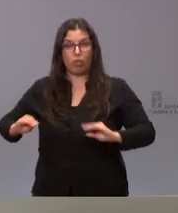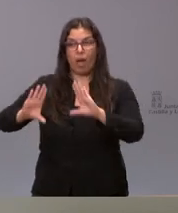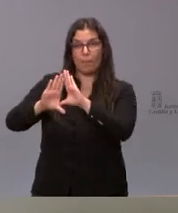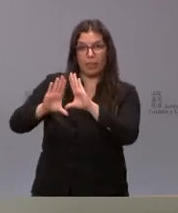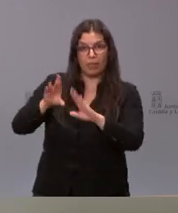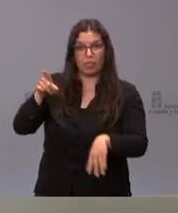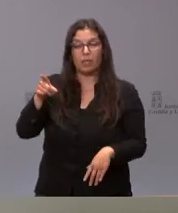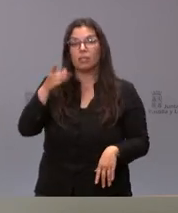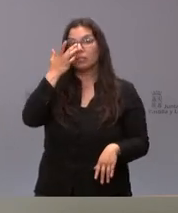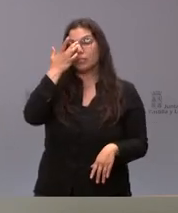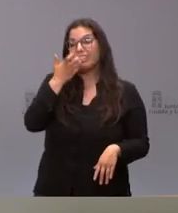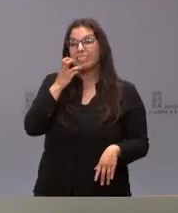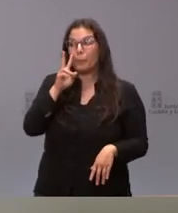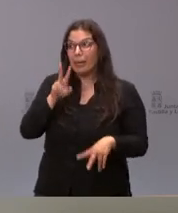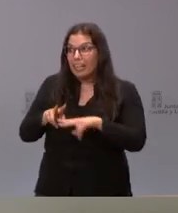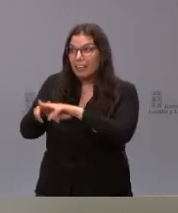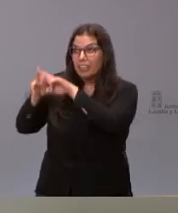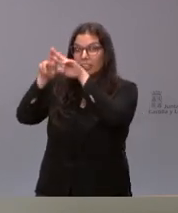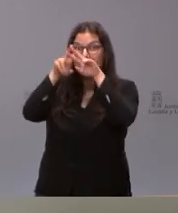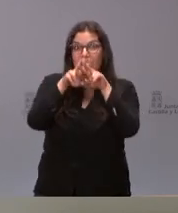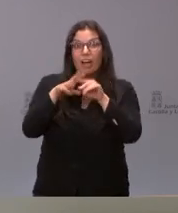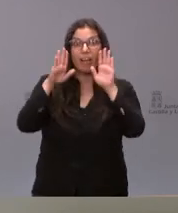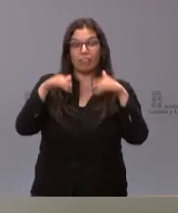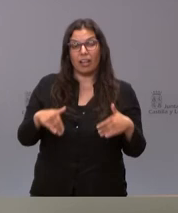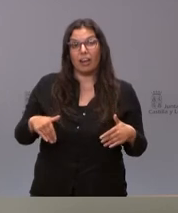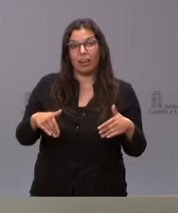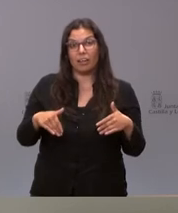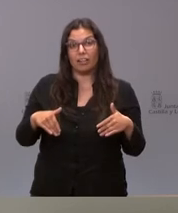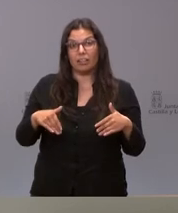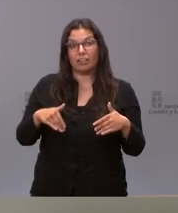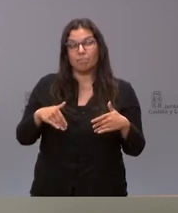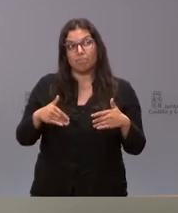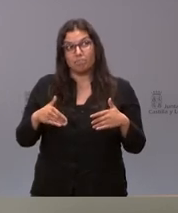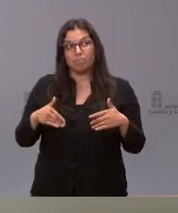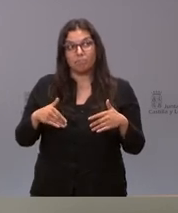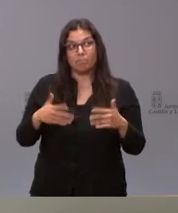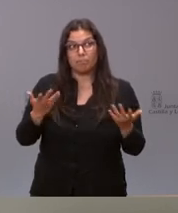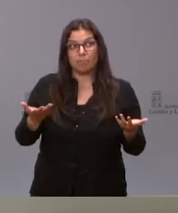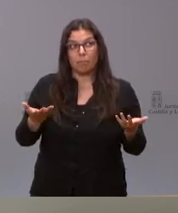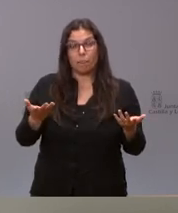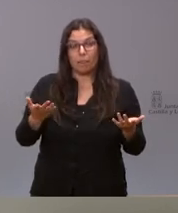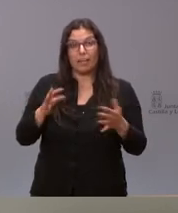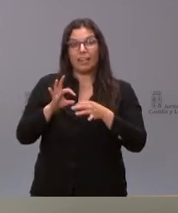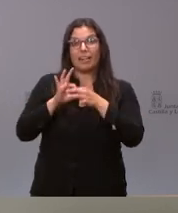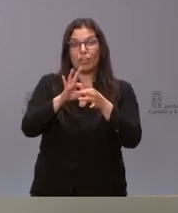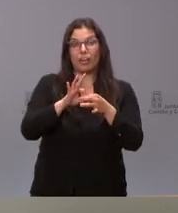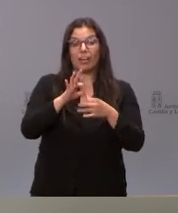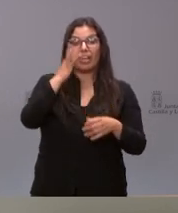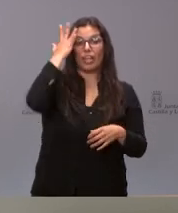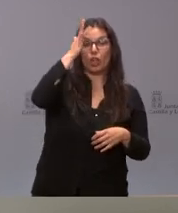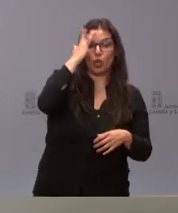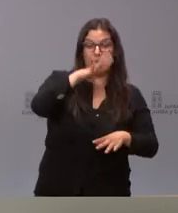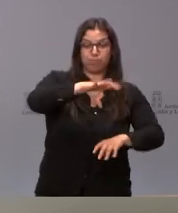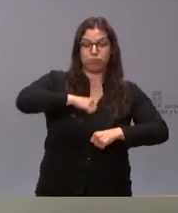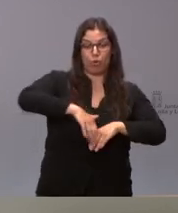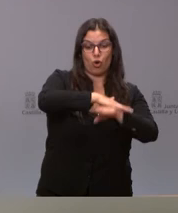si usted repasa al final verá que hay una cierta relación ideológica entre